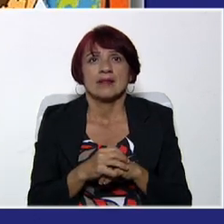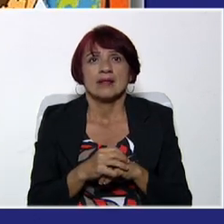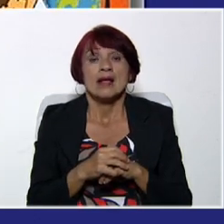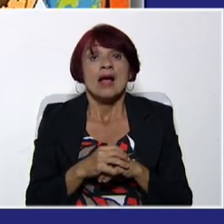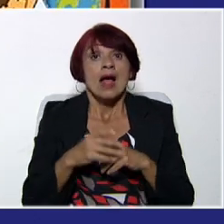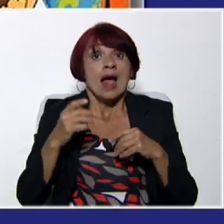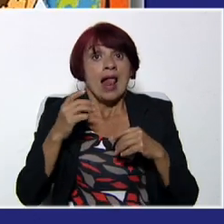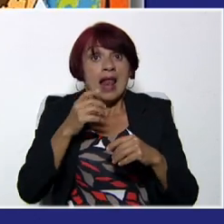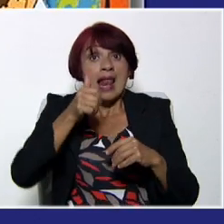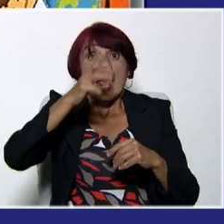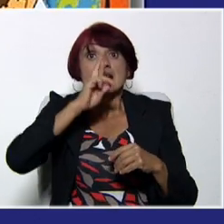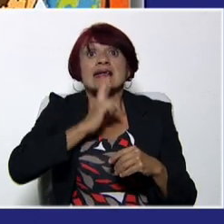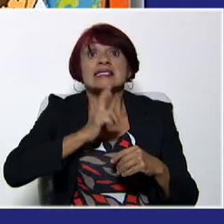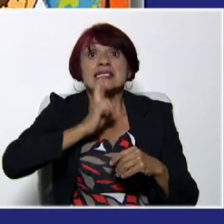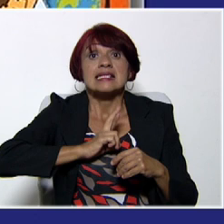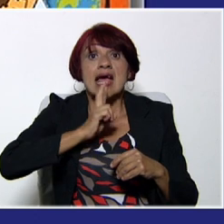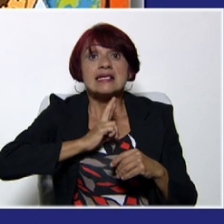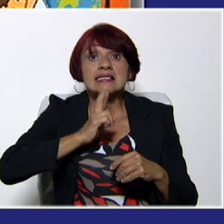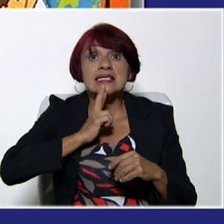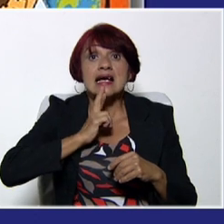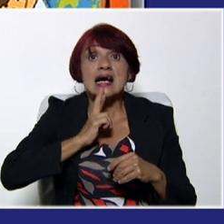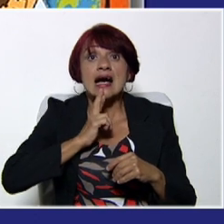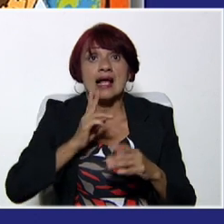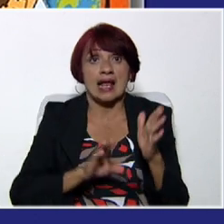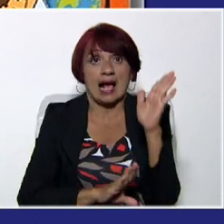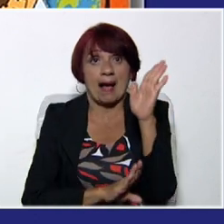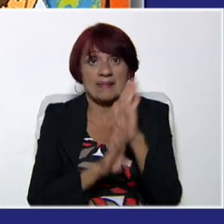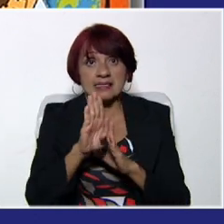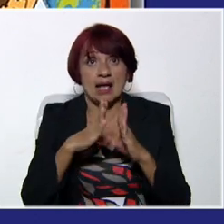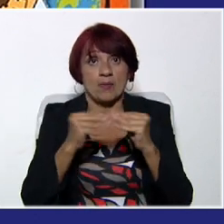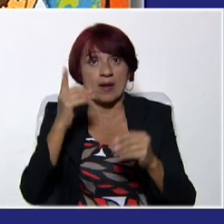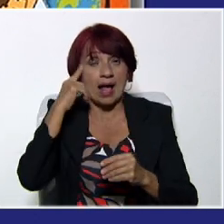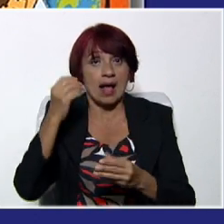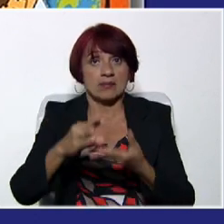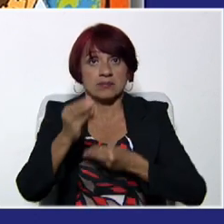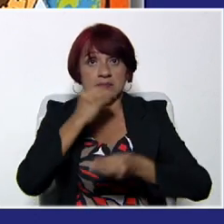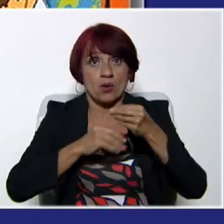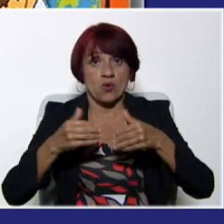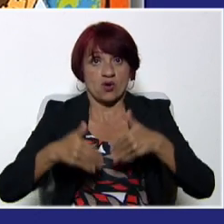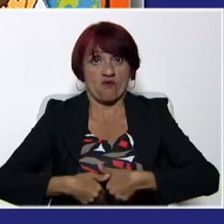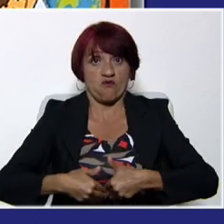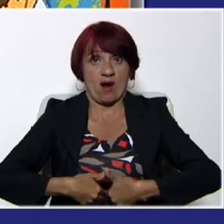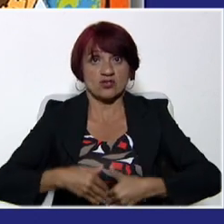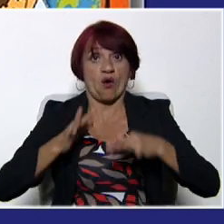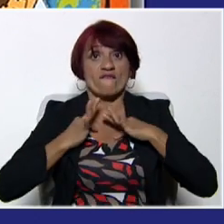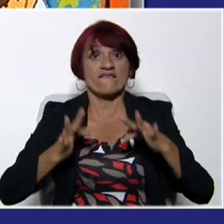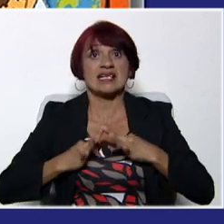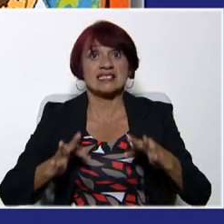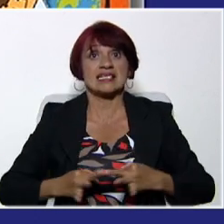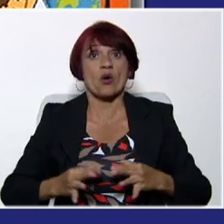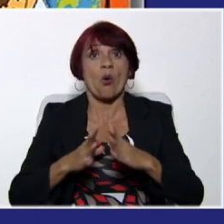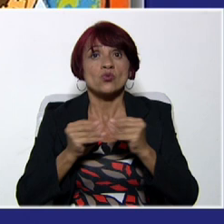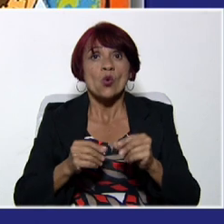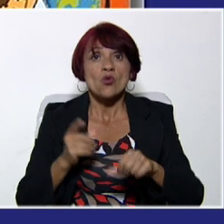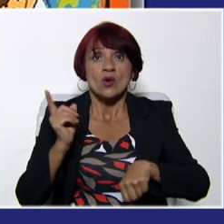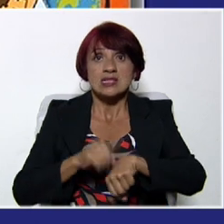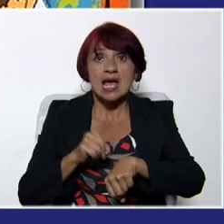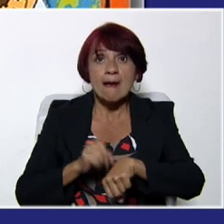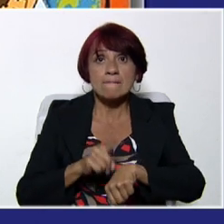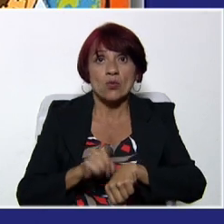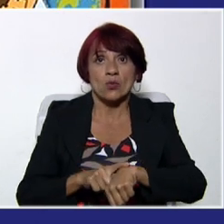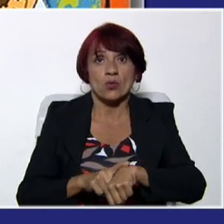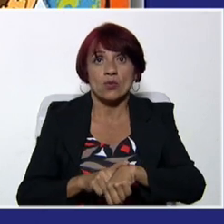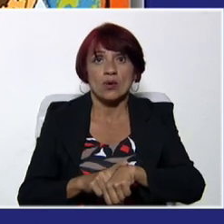La resistencia es la capacidad que nos permite llevar a cabo un esfuerzo físico durante determinado